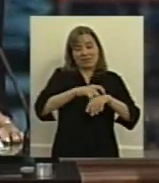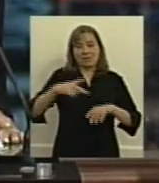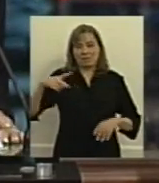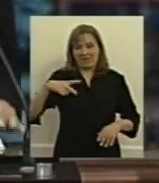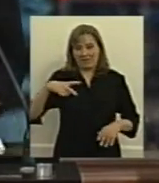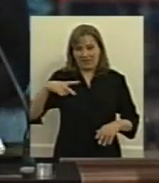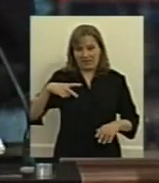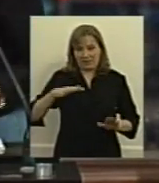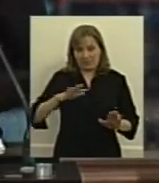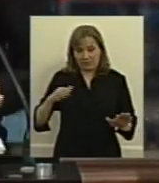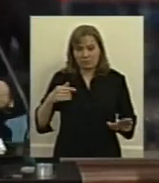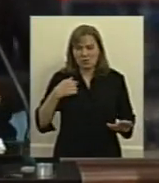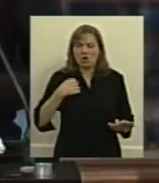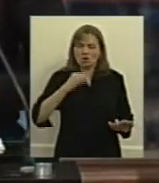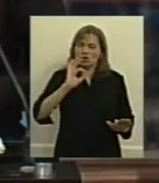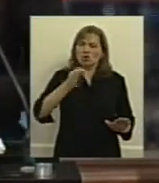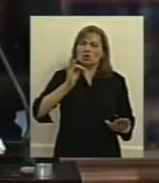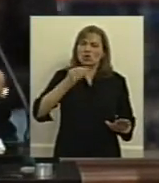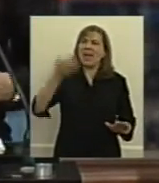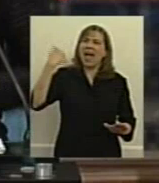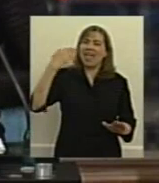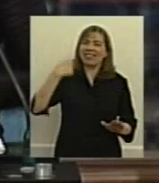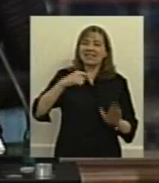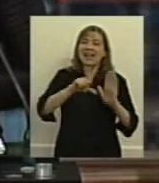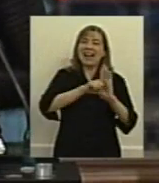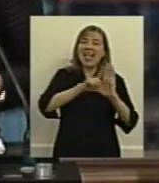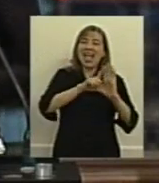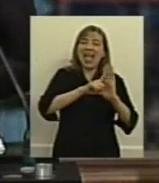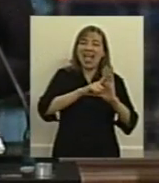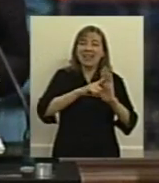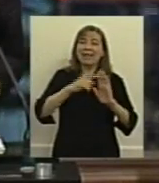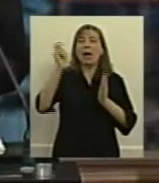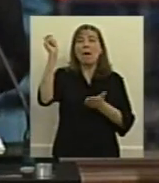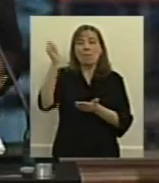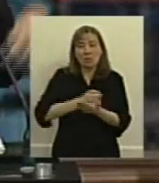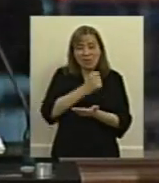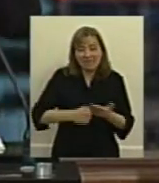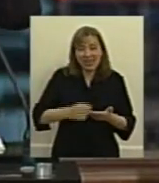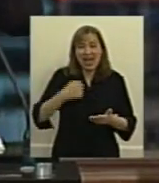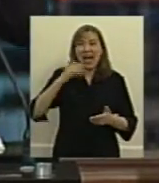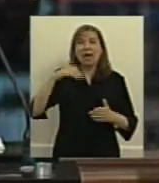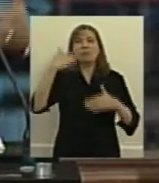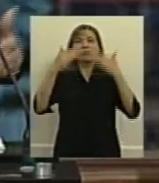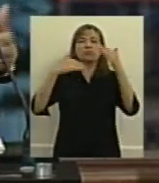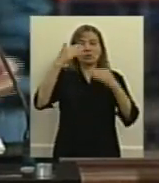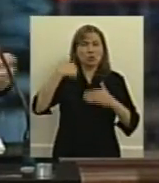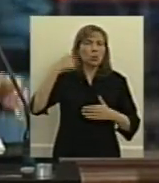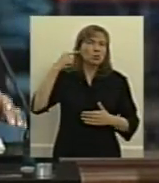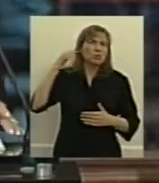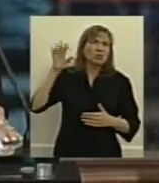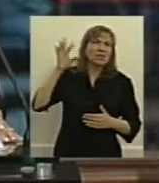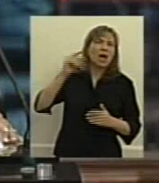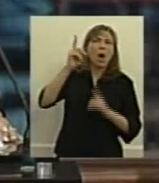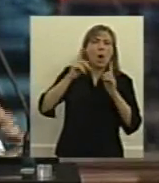sé que hubo mucho revuelo en torno a la sanción de la ley porque leí y escuché reclamos de que esto podría